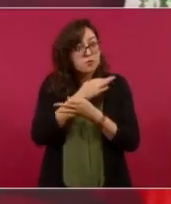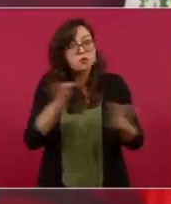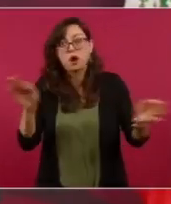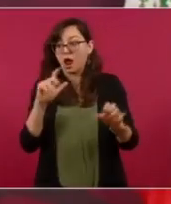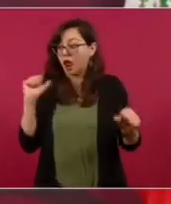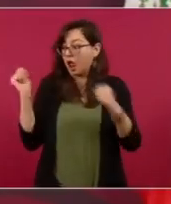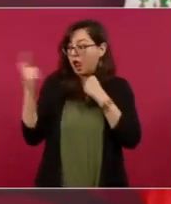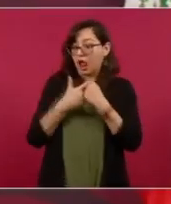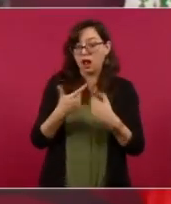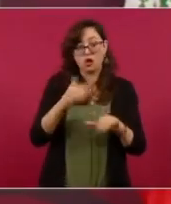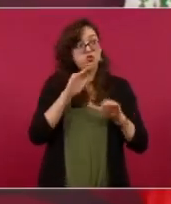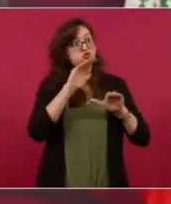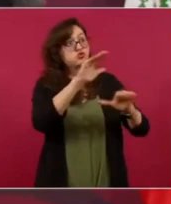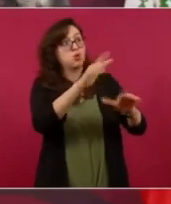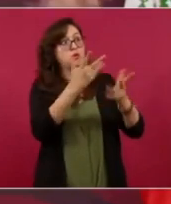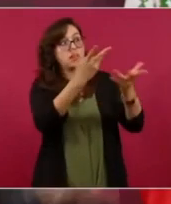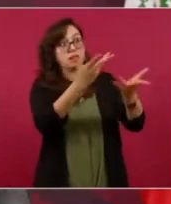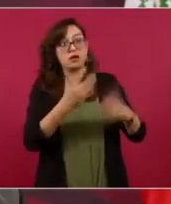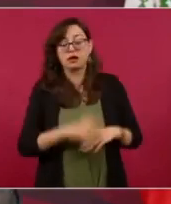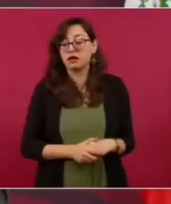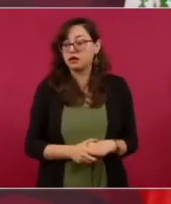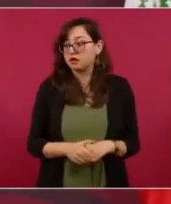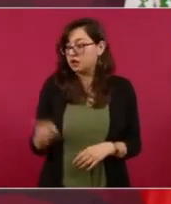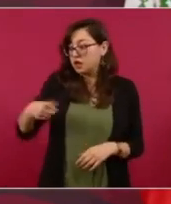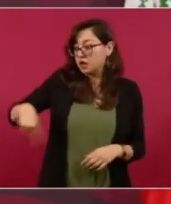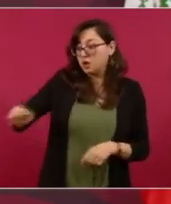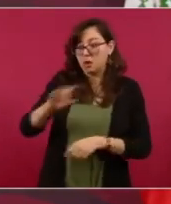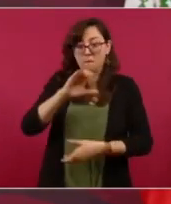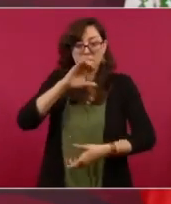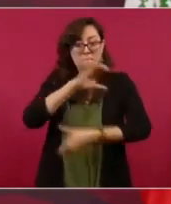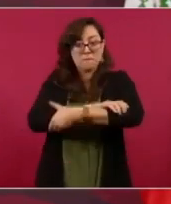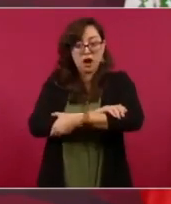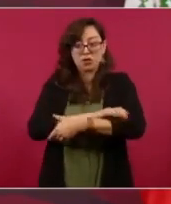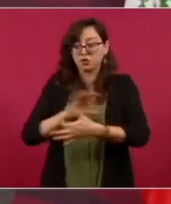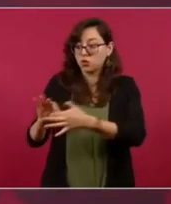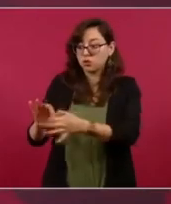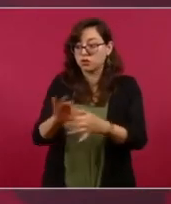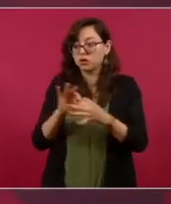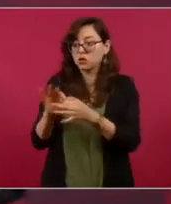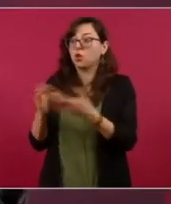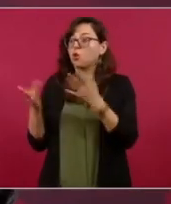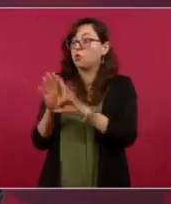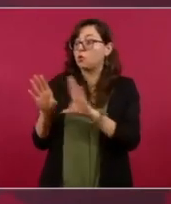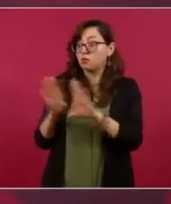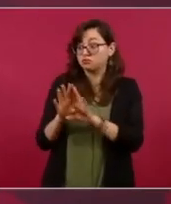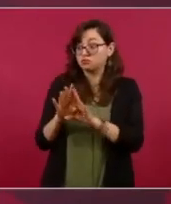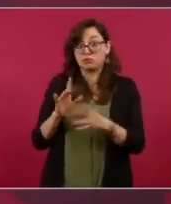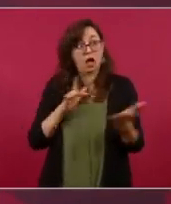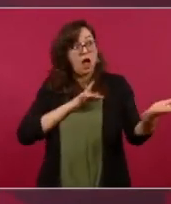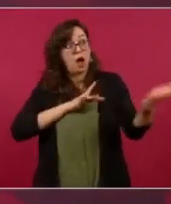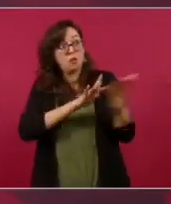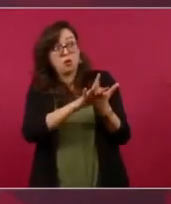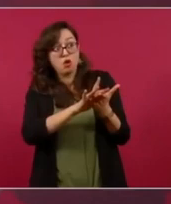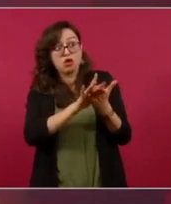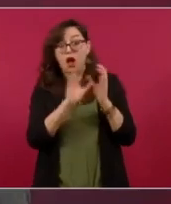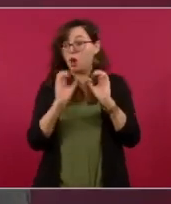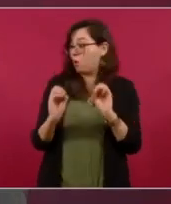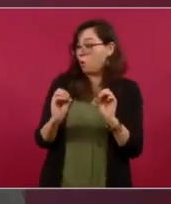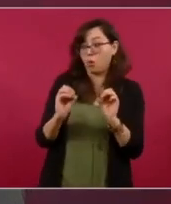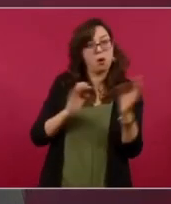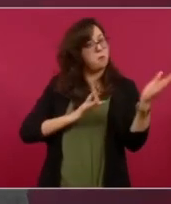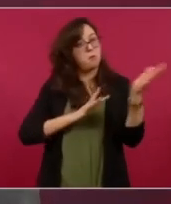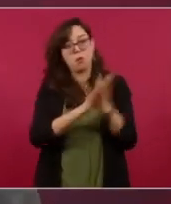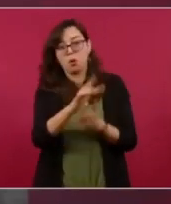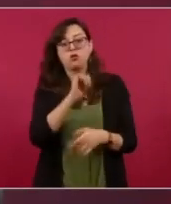o sea la alianza conservadora se van a deslindar no se van a deslindar van a defenderlo